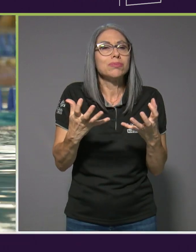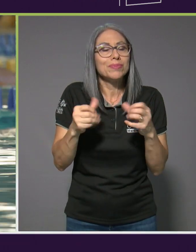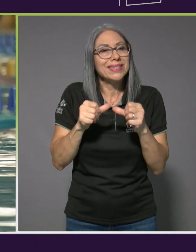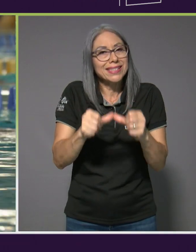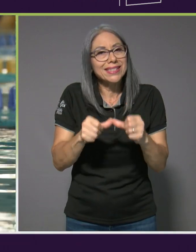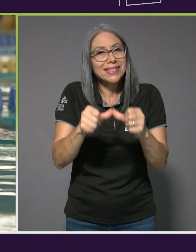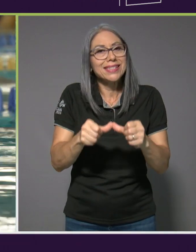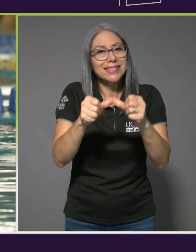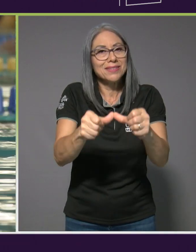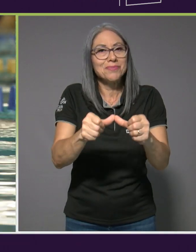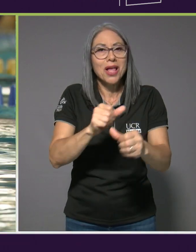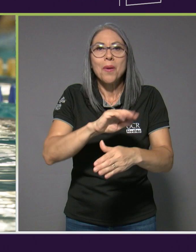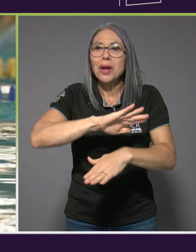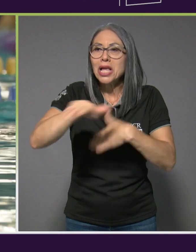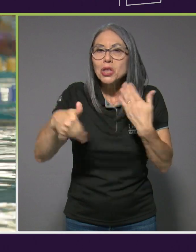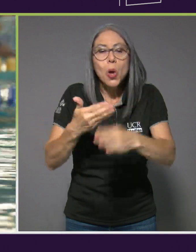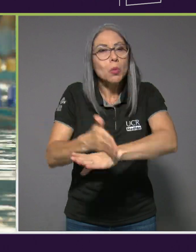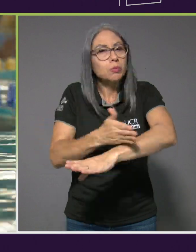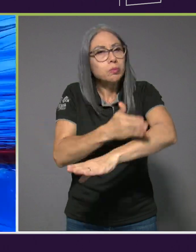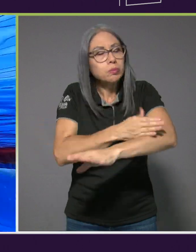esto como para que todo siga creciendo mejor.